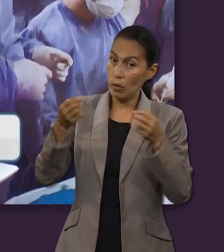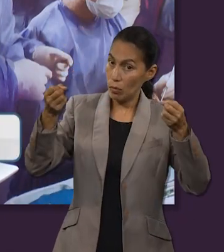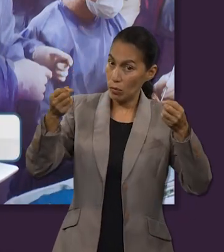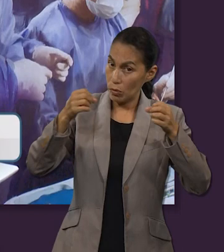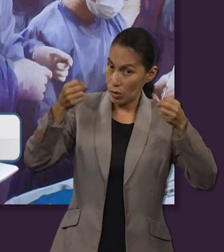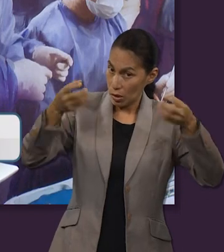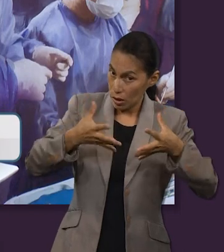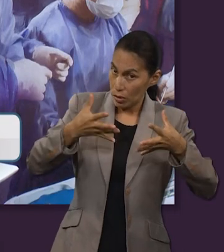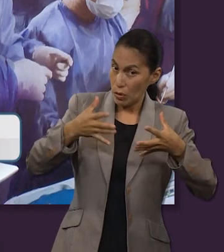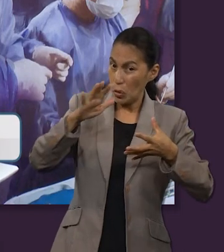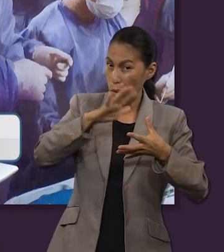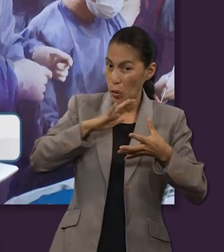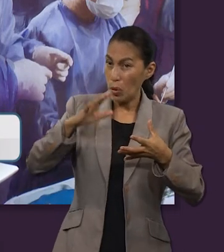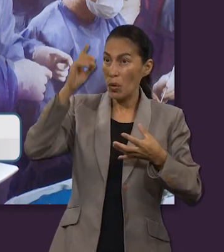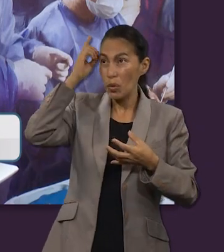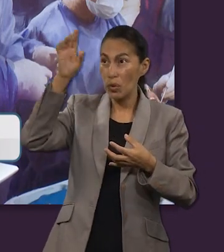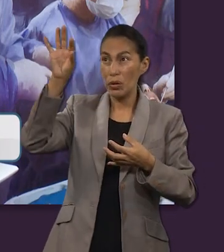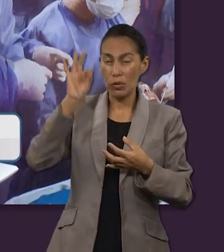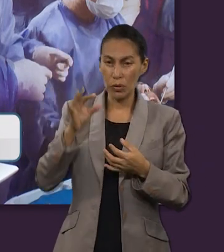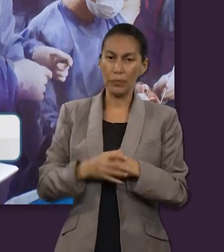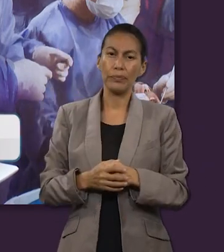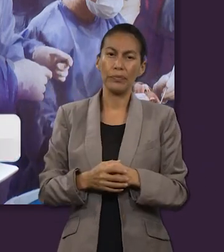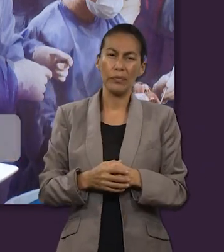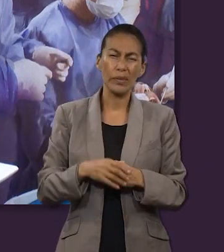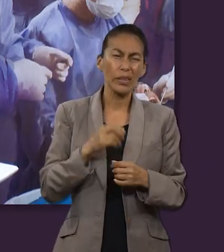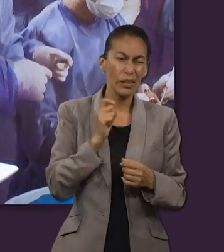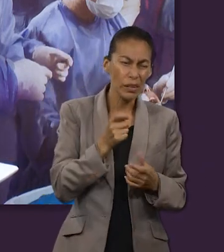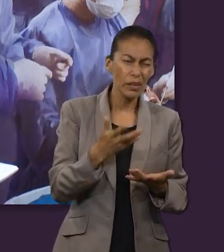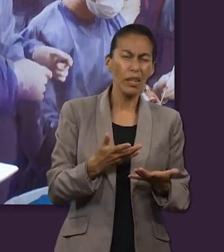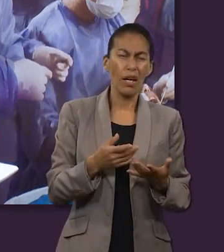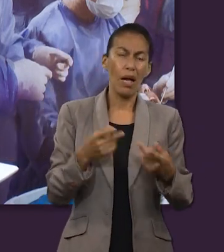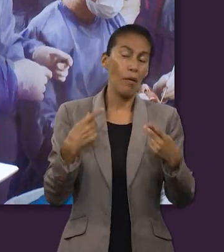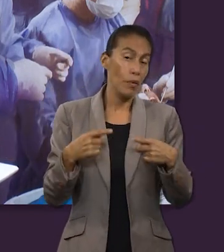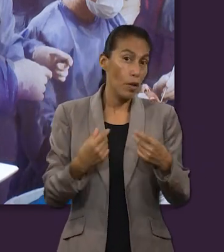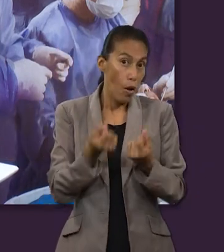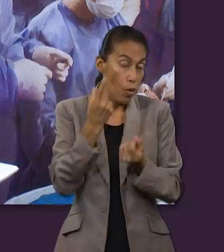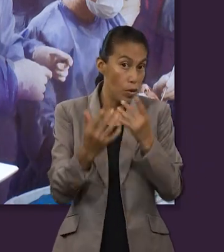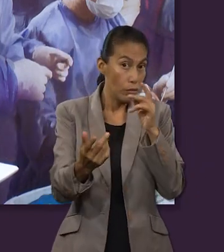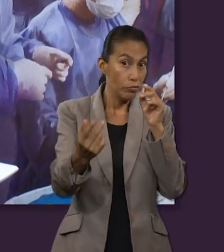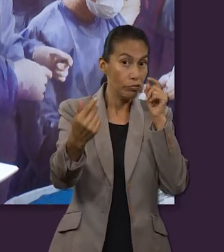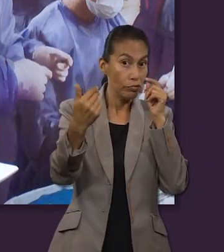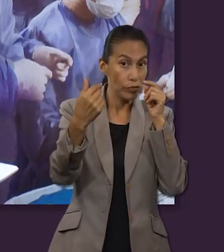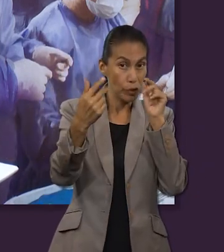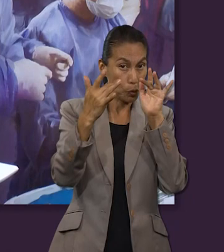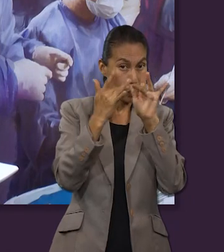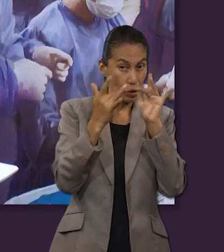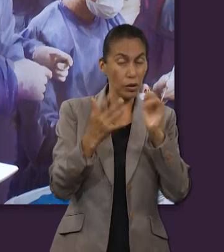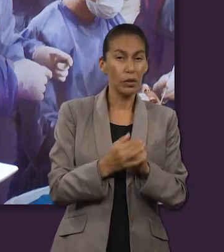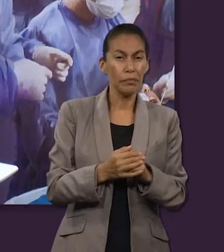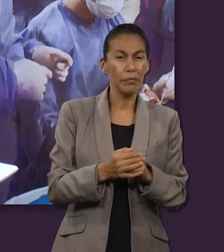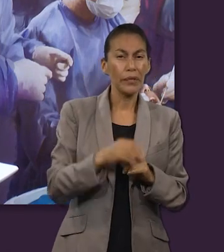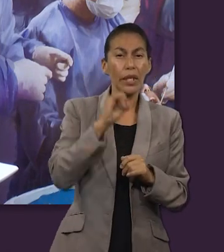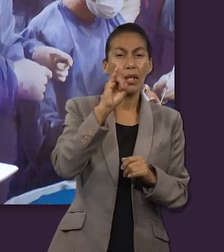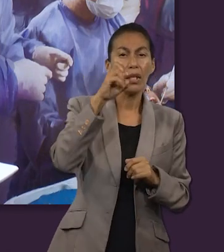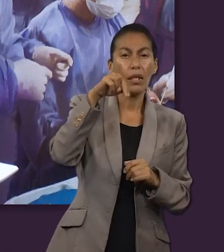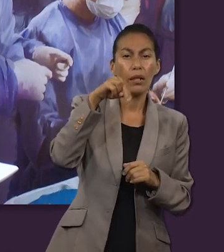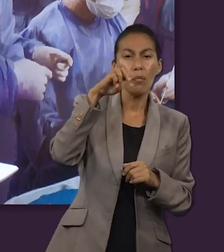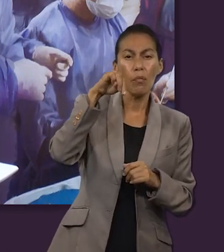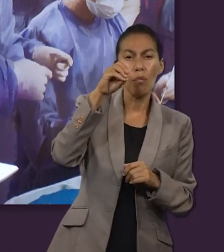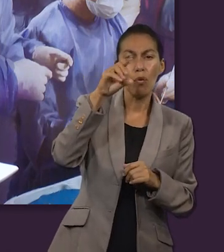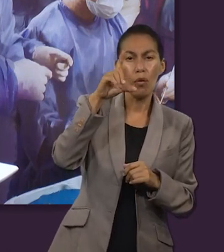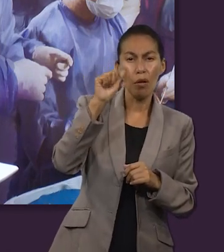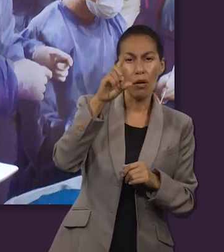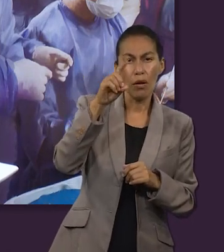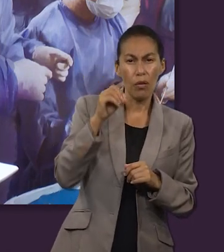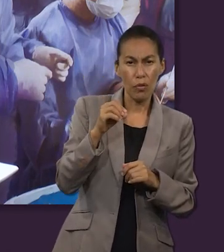tal vez para aclarar un poco a las personas que nos puedan estar viendo y no entienden de pronto la palabra inmolado, ¿qué significa? Si podríamos